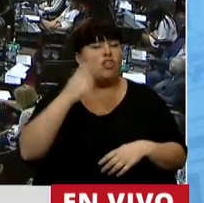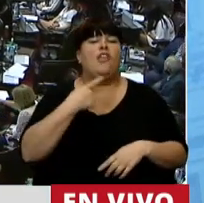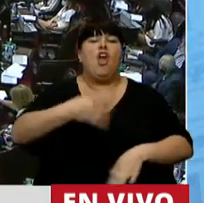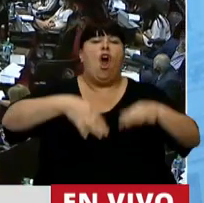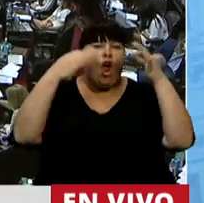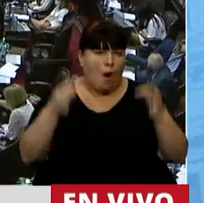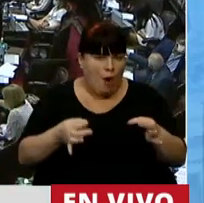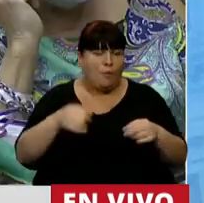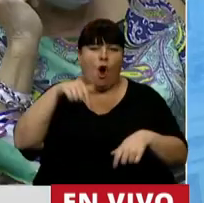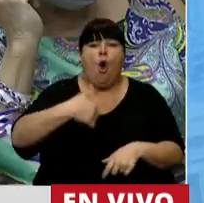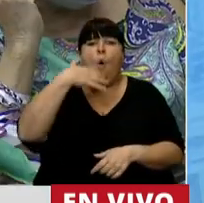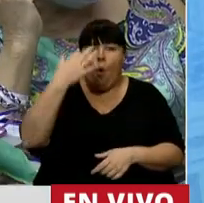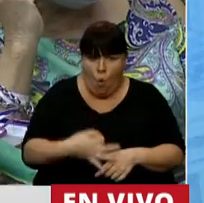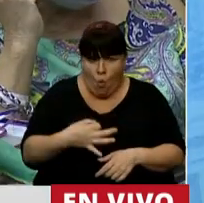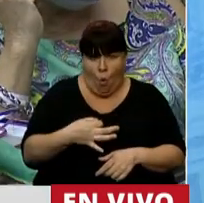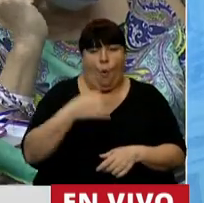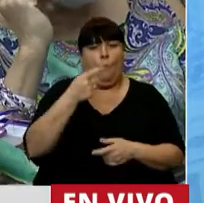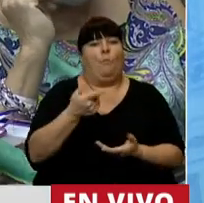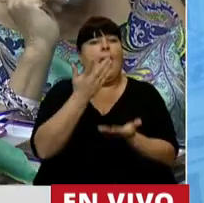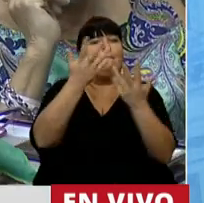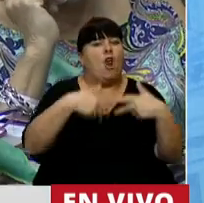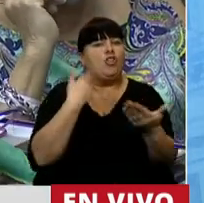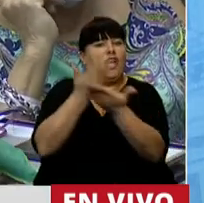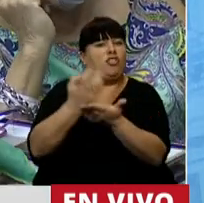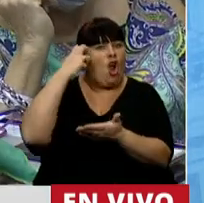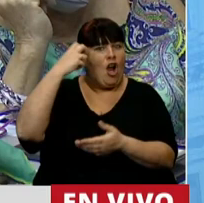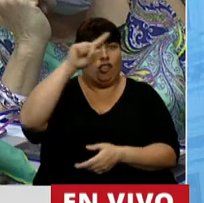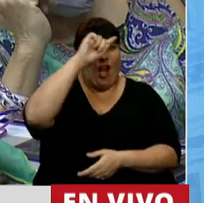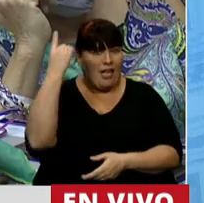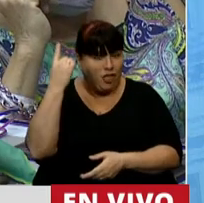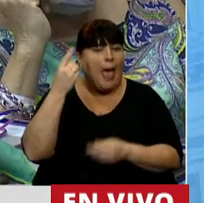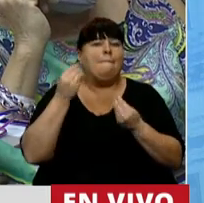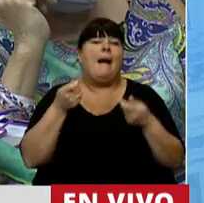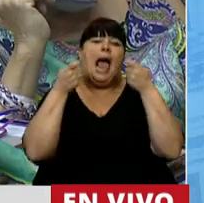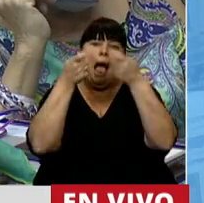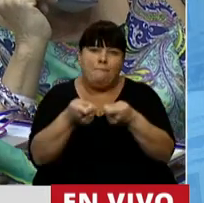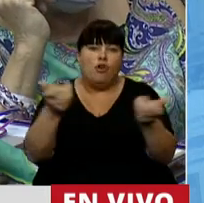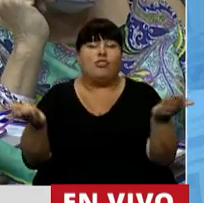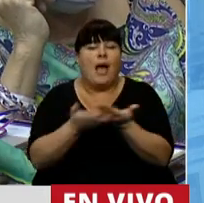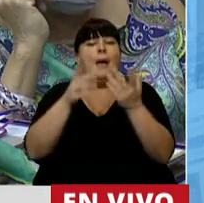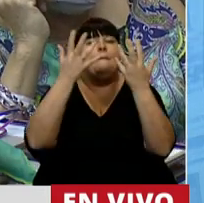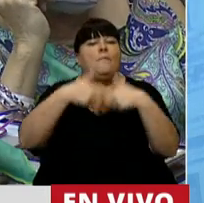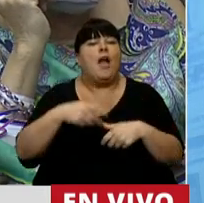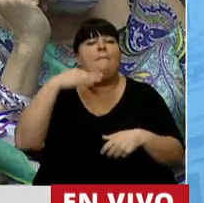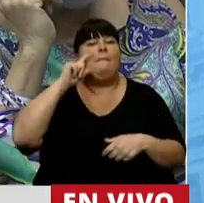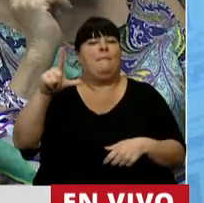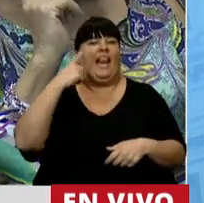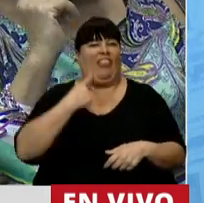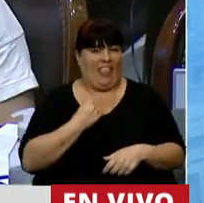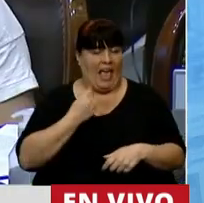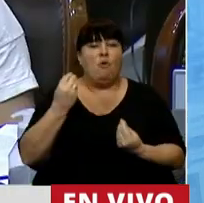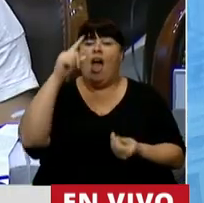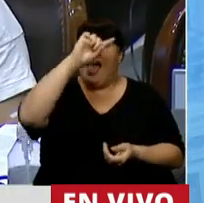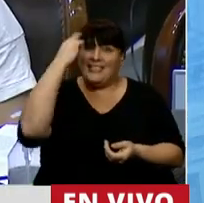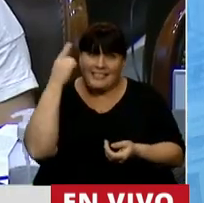comprometió y hoy está cumpliendo con enviar este proyecto al Congreso de la Nación acompañado de este programa de los mil días, porque el